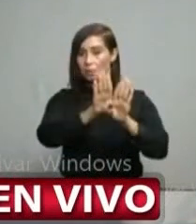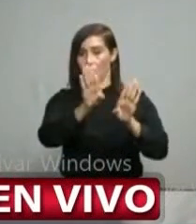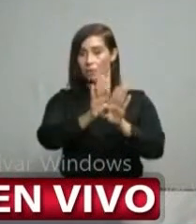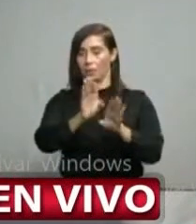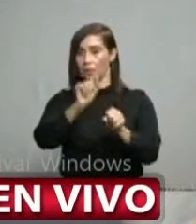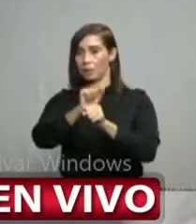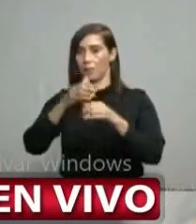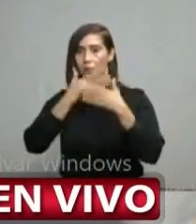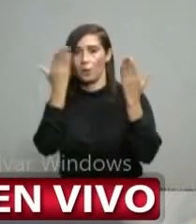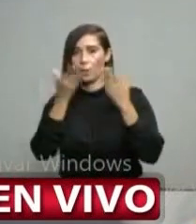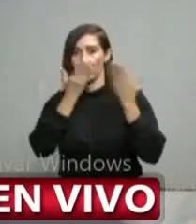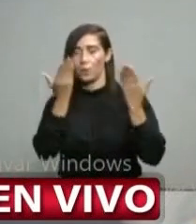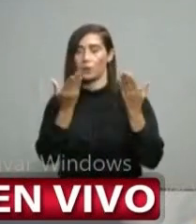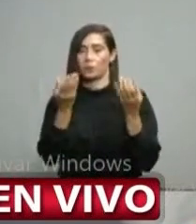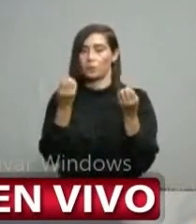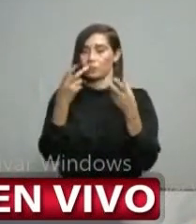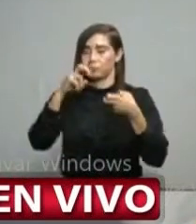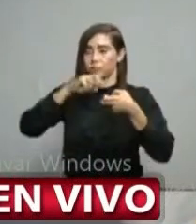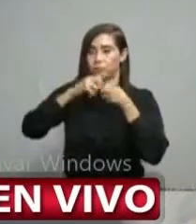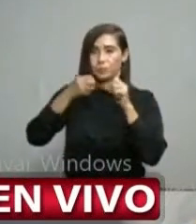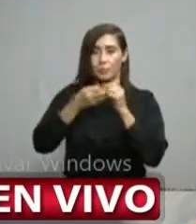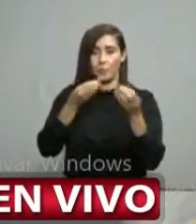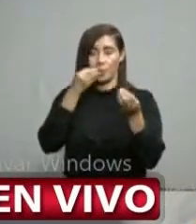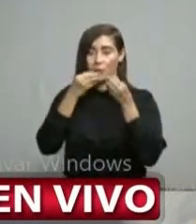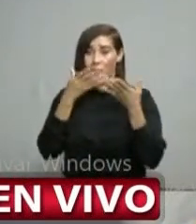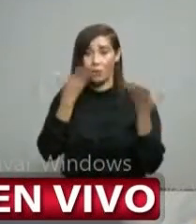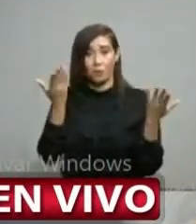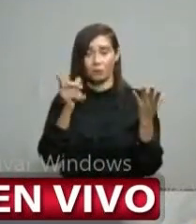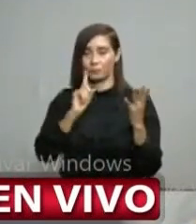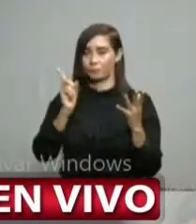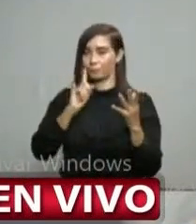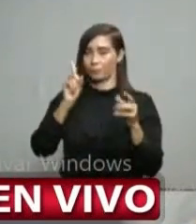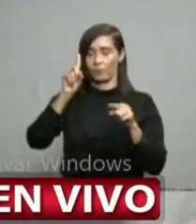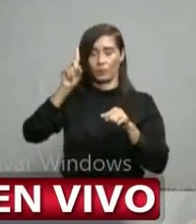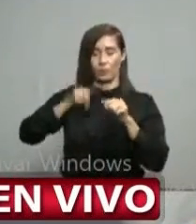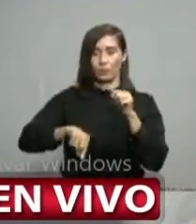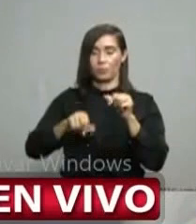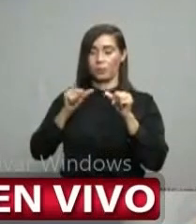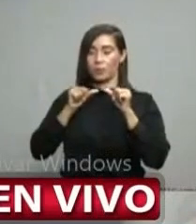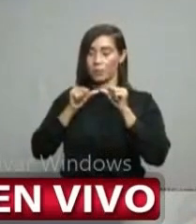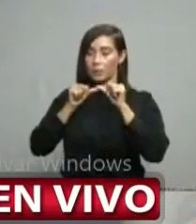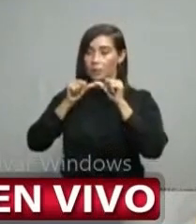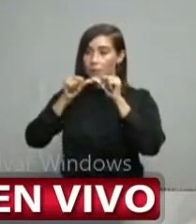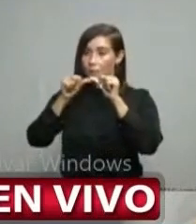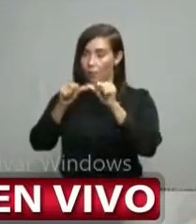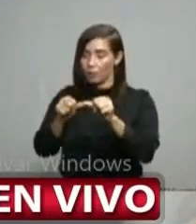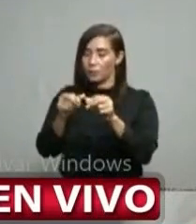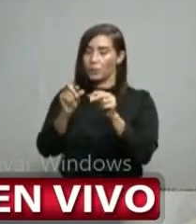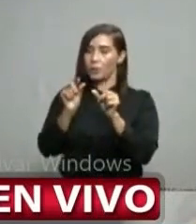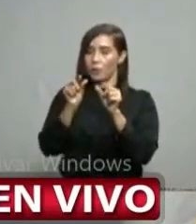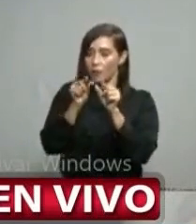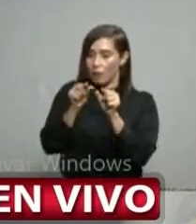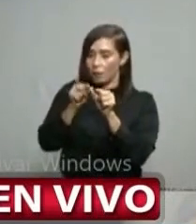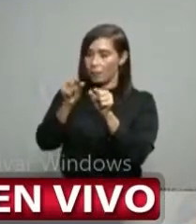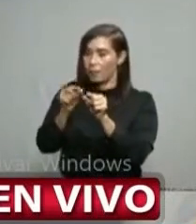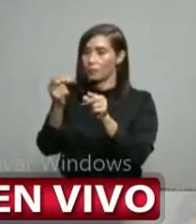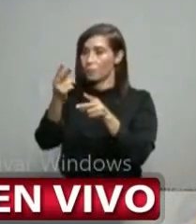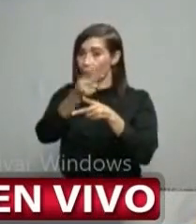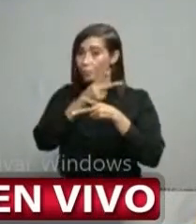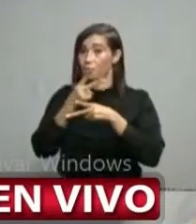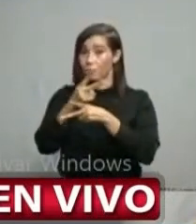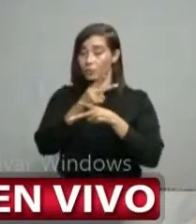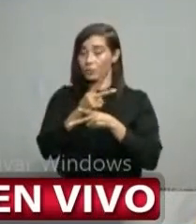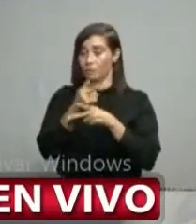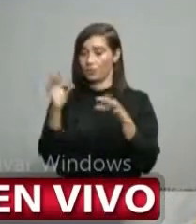carencias de trabajo por carencias de alimento la producción tiene que seguir para que la vida pueda continuar de manera que